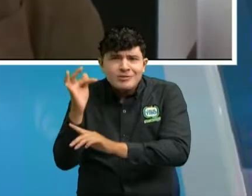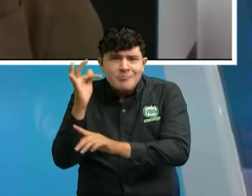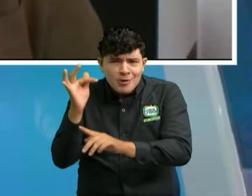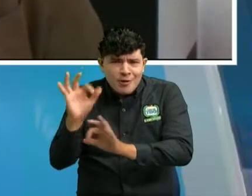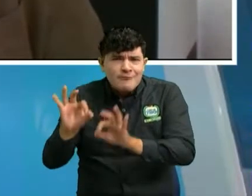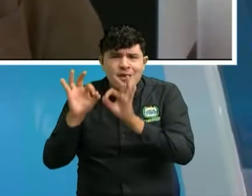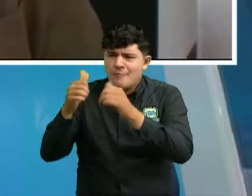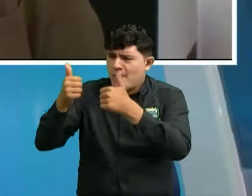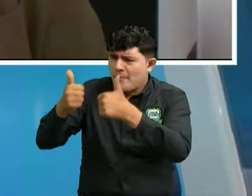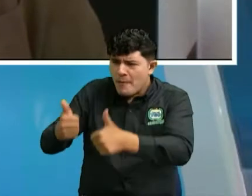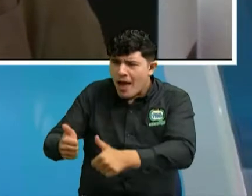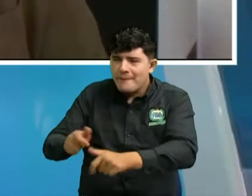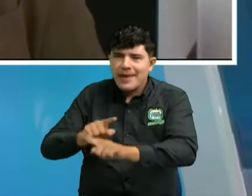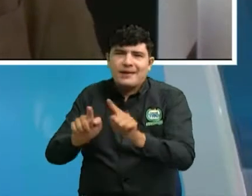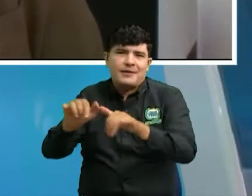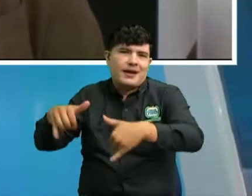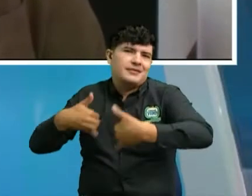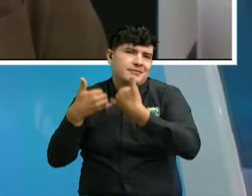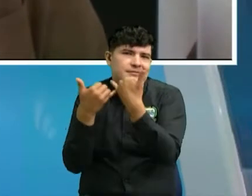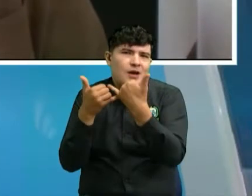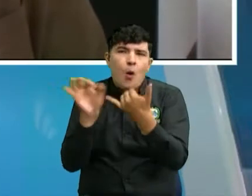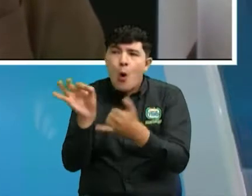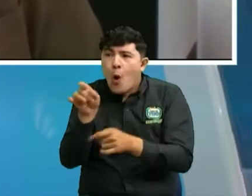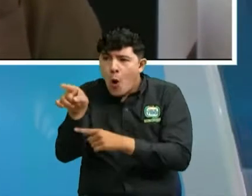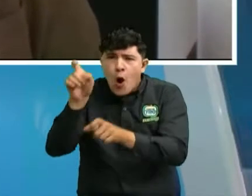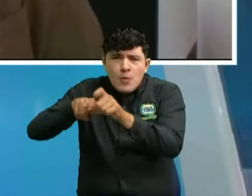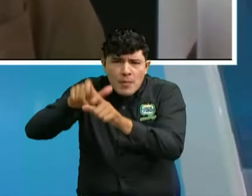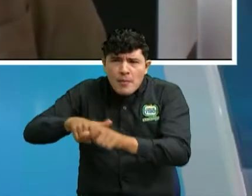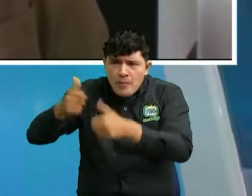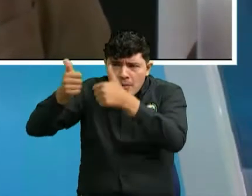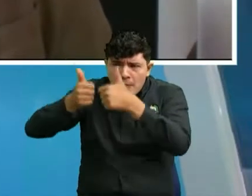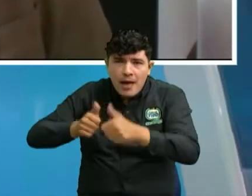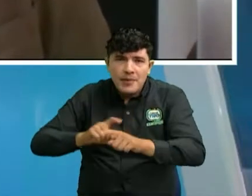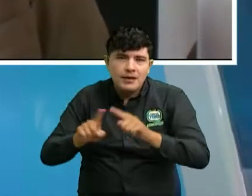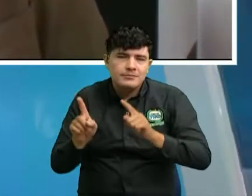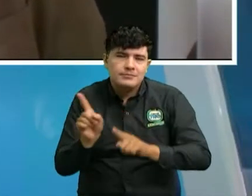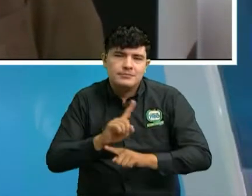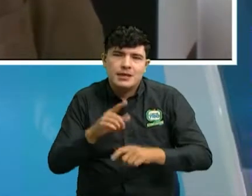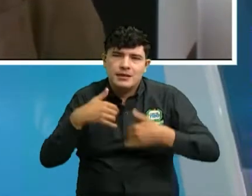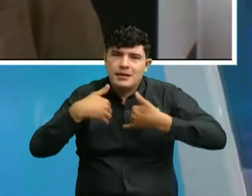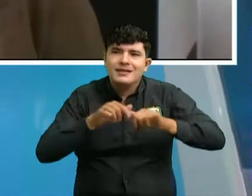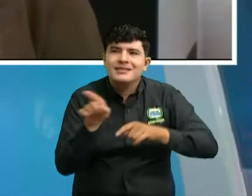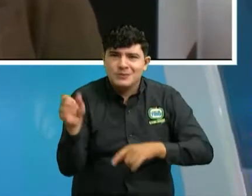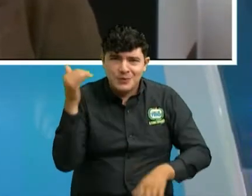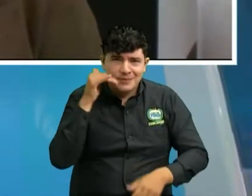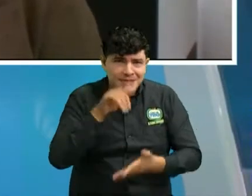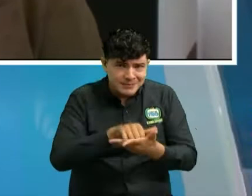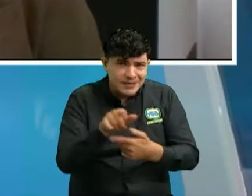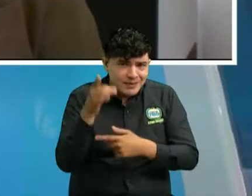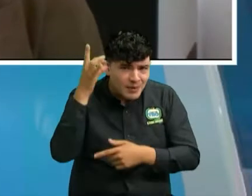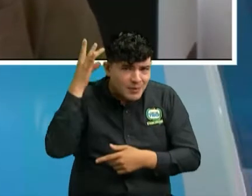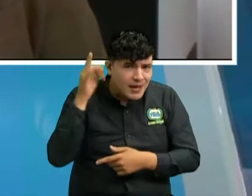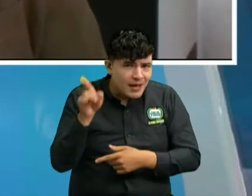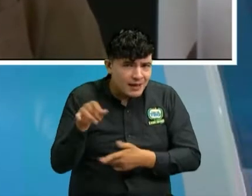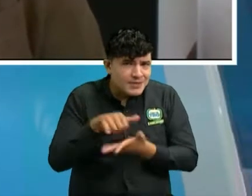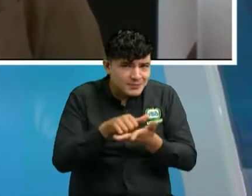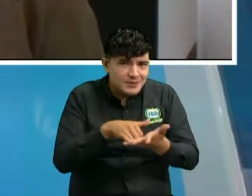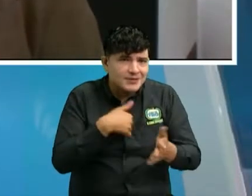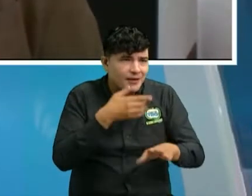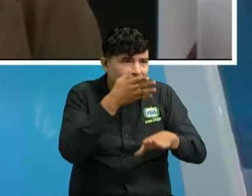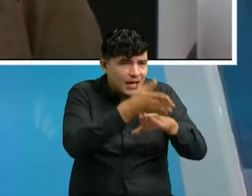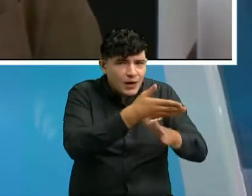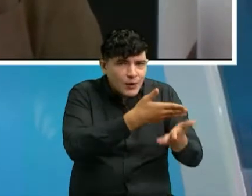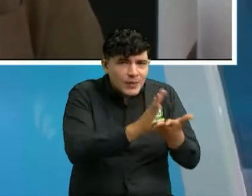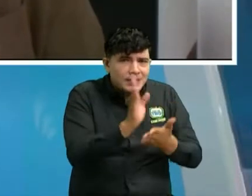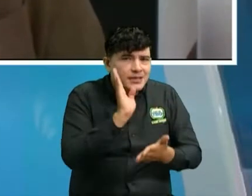venden le venden la idea a la persona de que sí que son cumplidos y creo que por ejemplo en el caso de la señora probablemente cuando va a solicitar ese